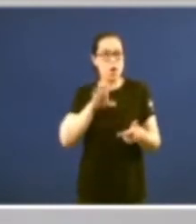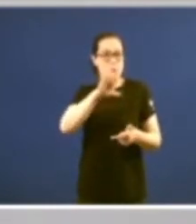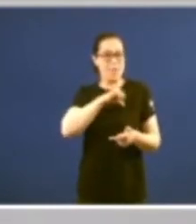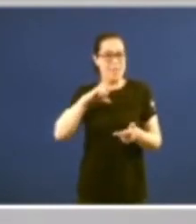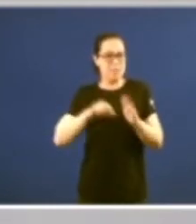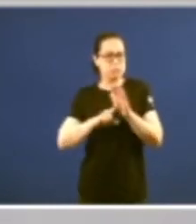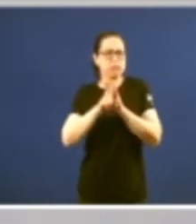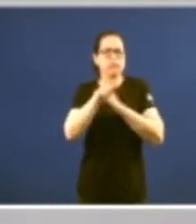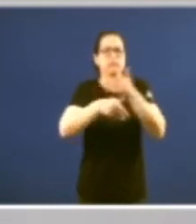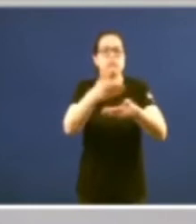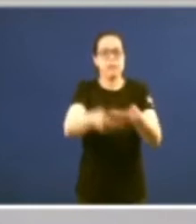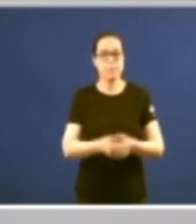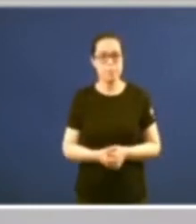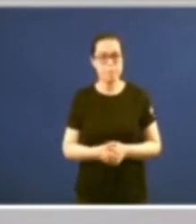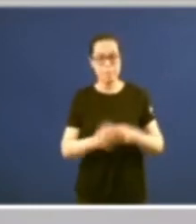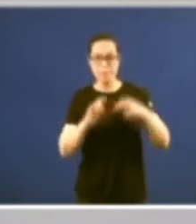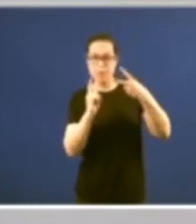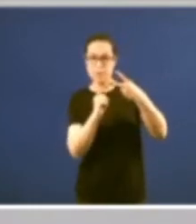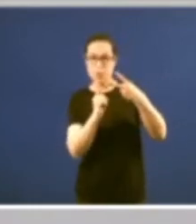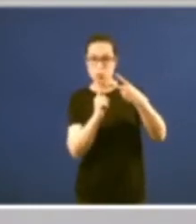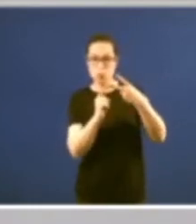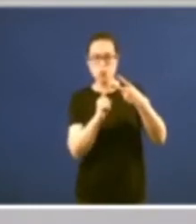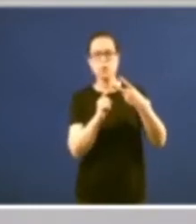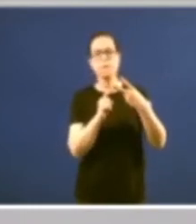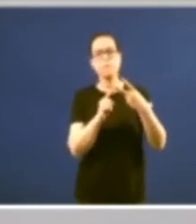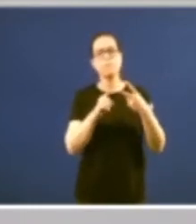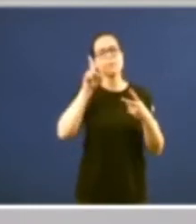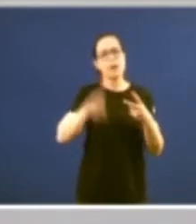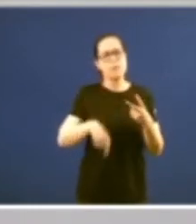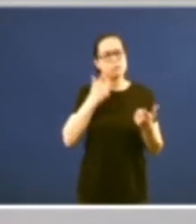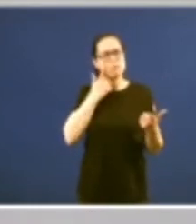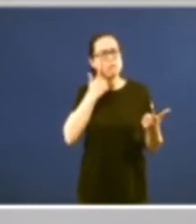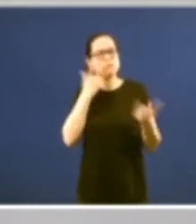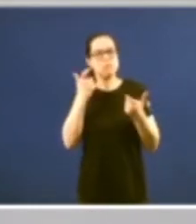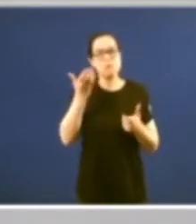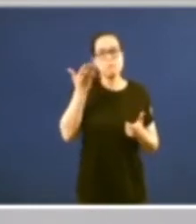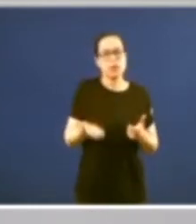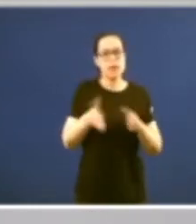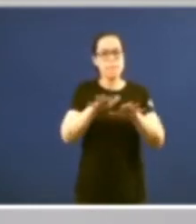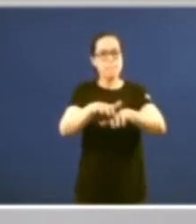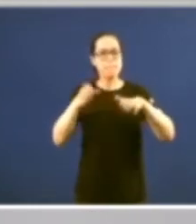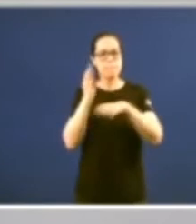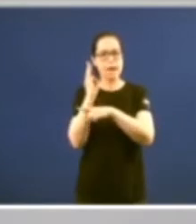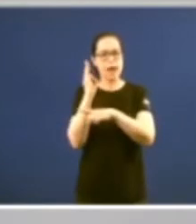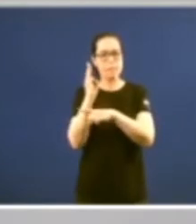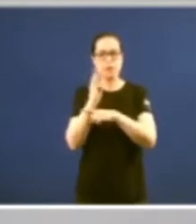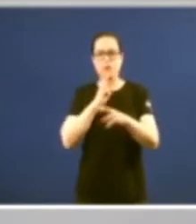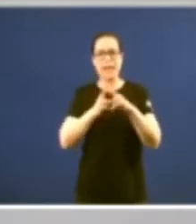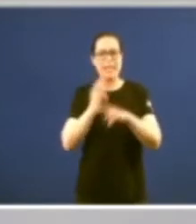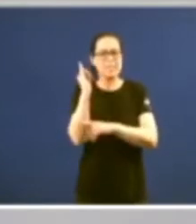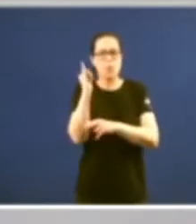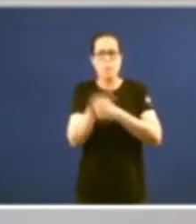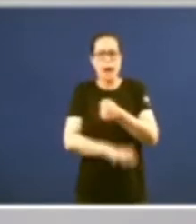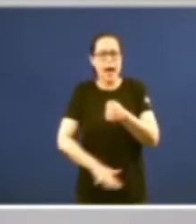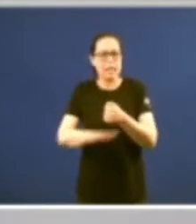autónoma en segundo lugar ha puesto de manifiesto la trascendencia e importancia del parlamento como institución básica institución